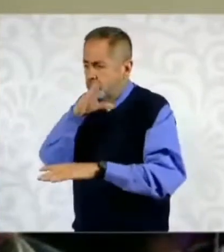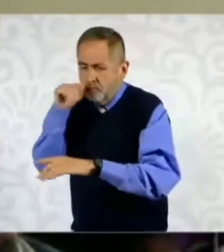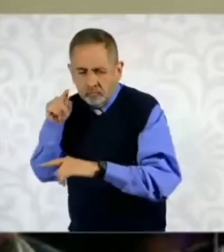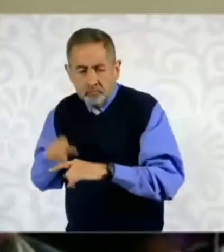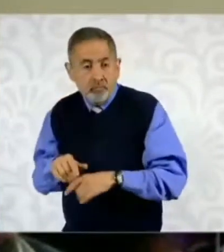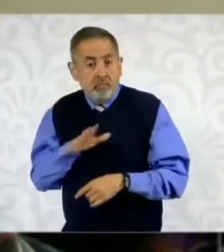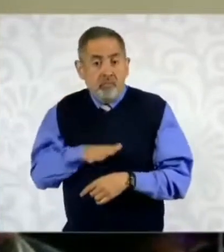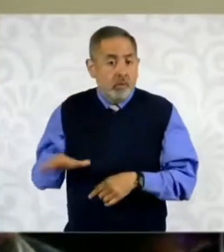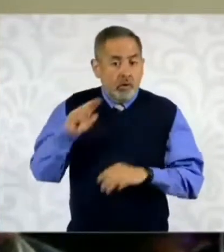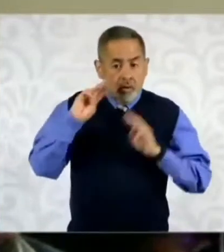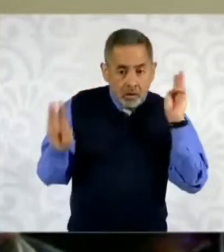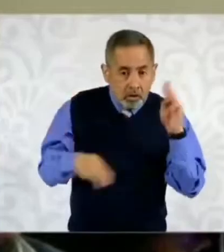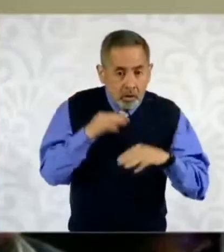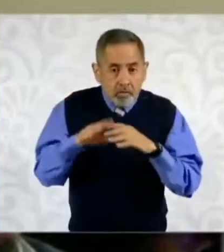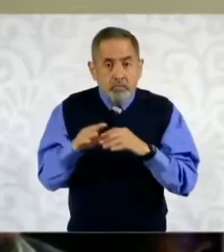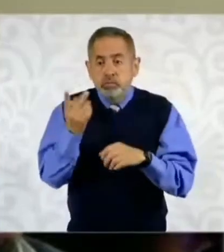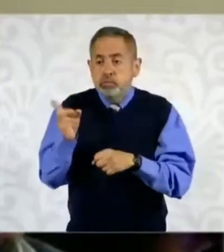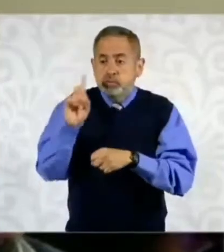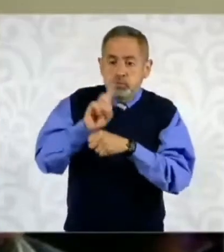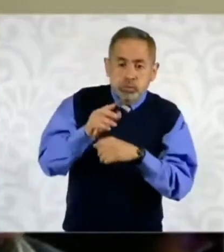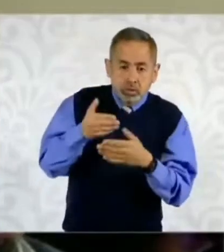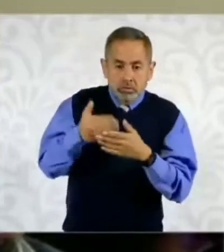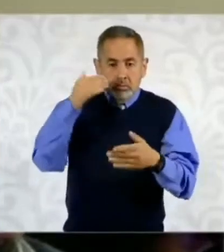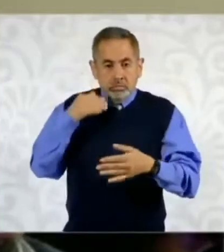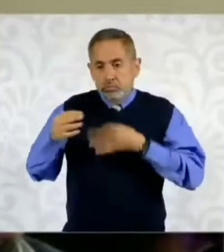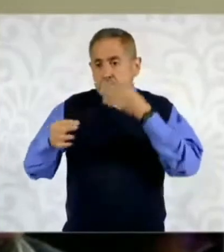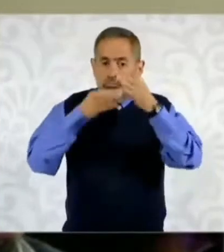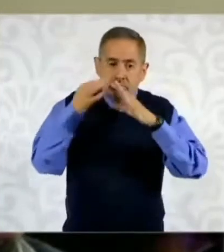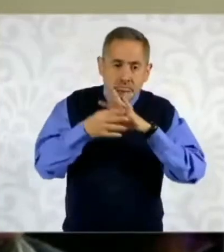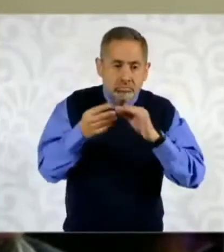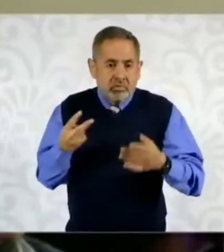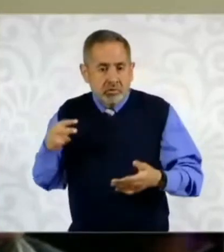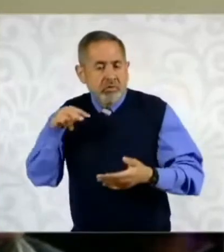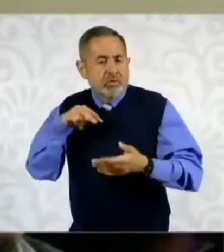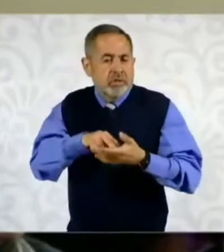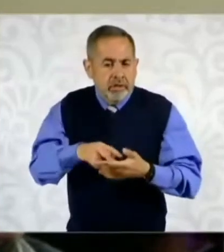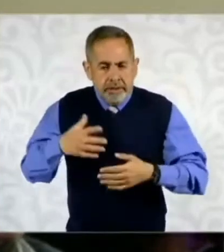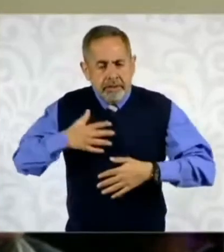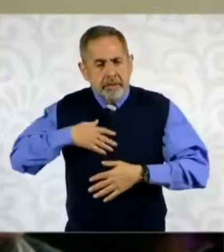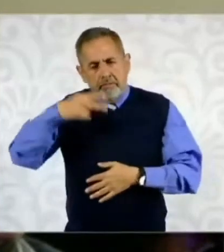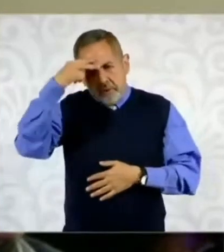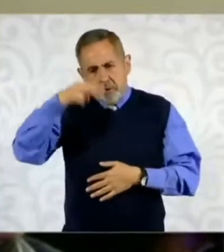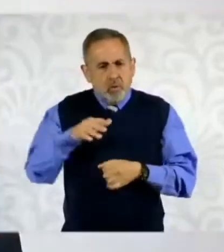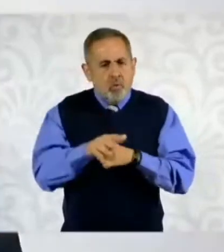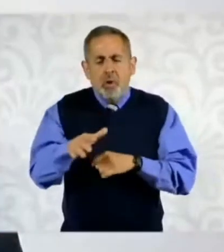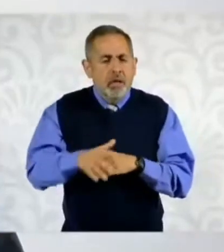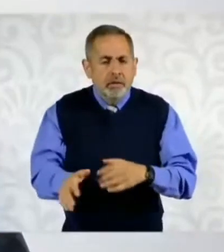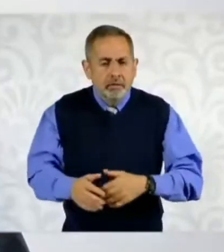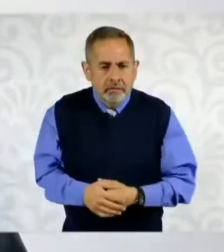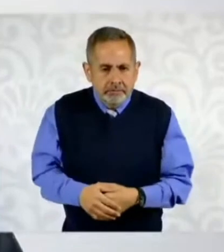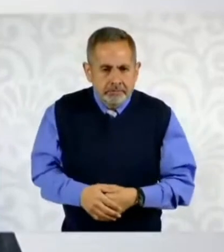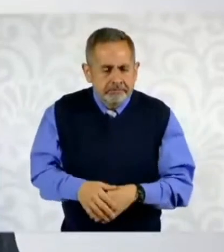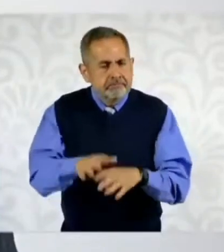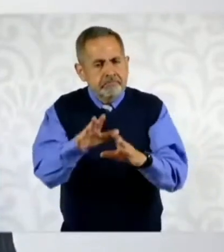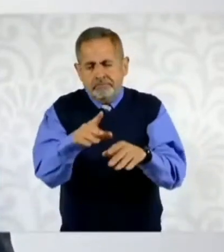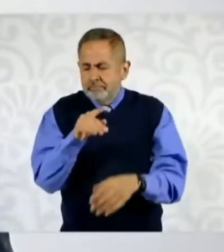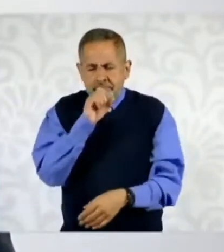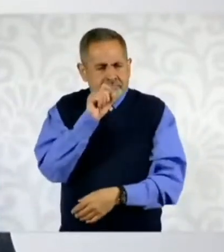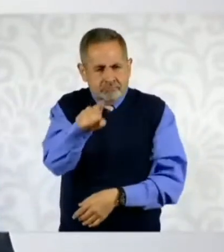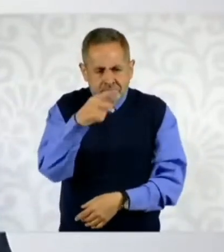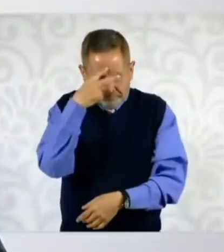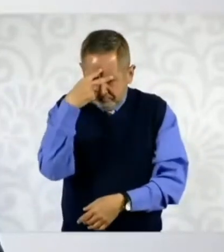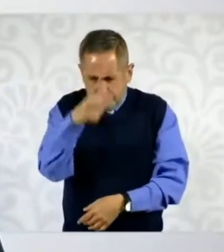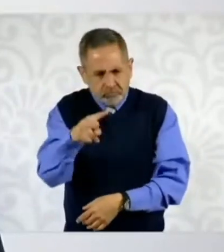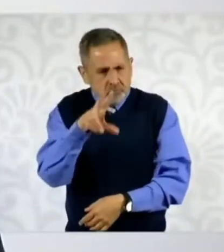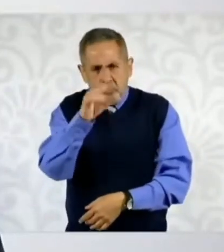de todo el mundo el día antes van a exponer su posicionamiento. ¿Cuál será el posicionamiento? Nosotros estamos en contra del bloqueo a Cuba.